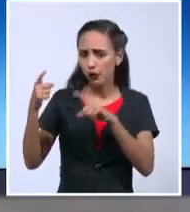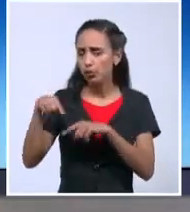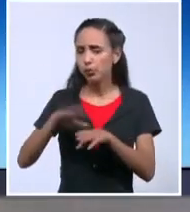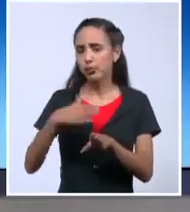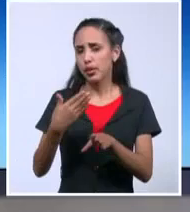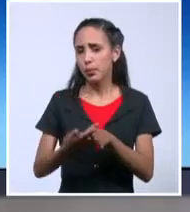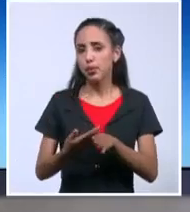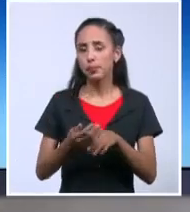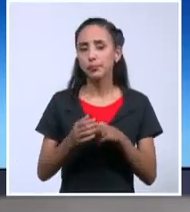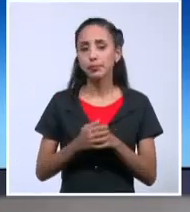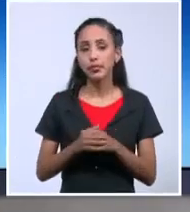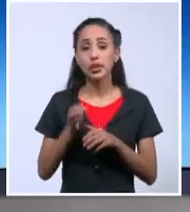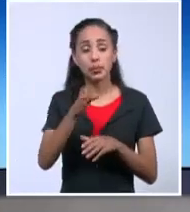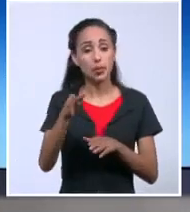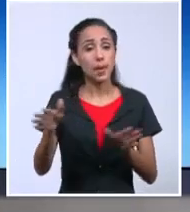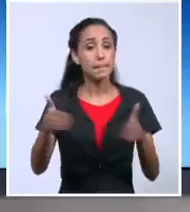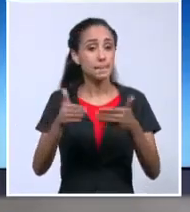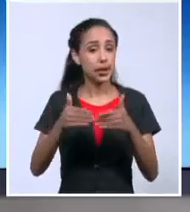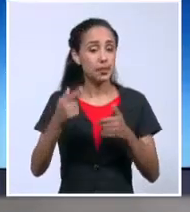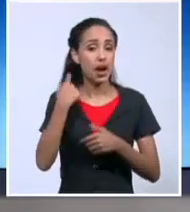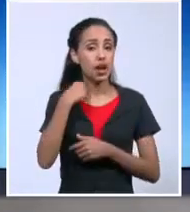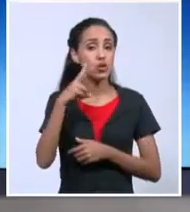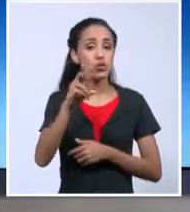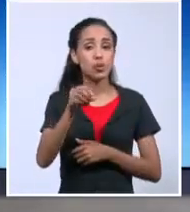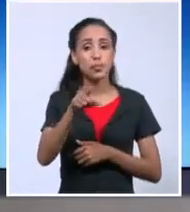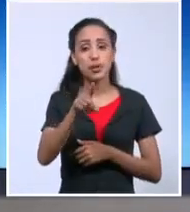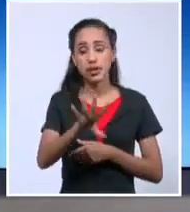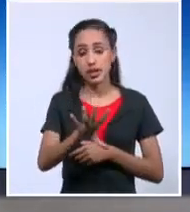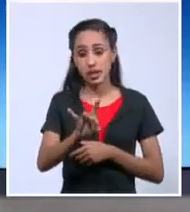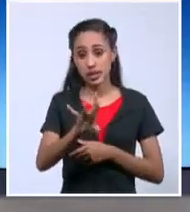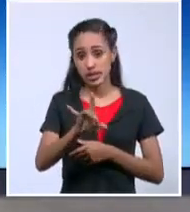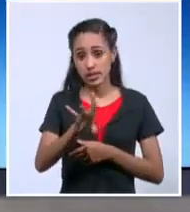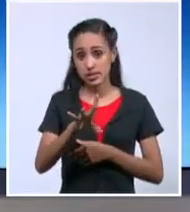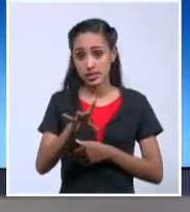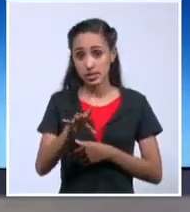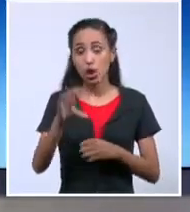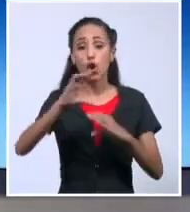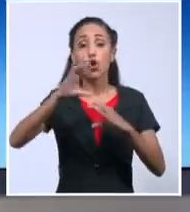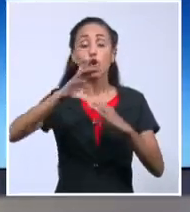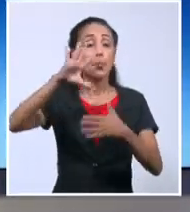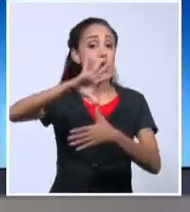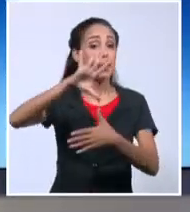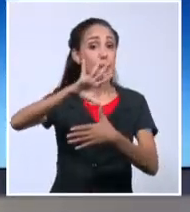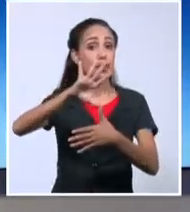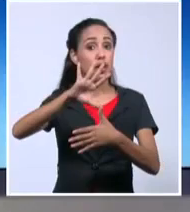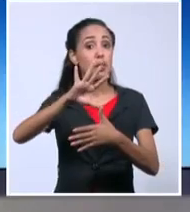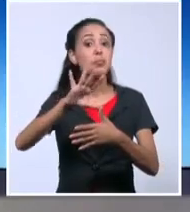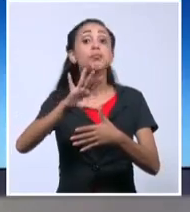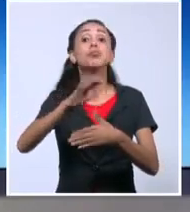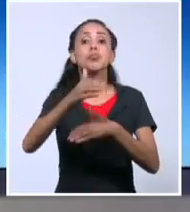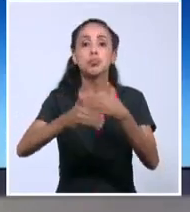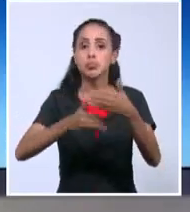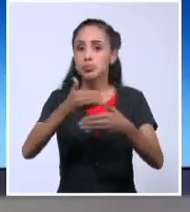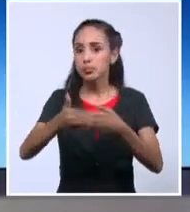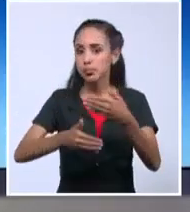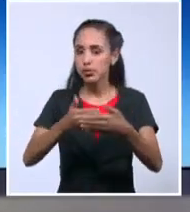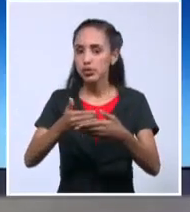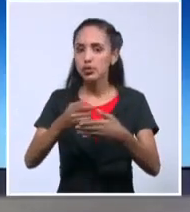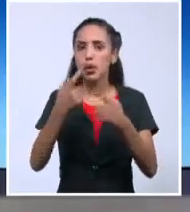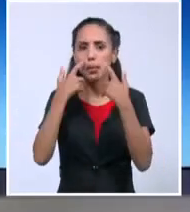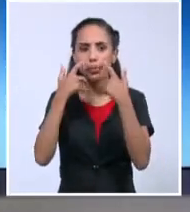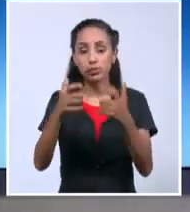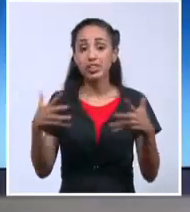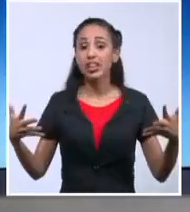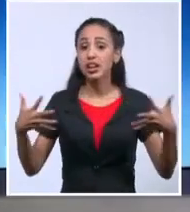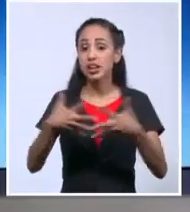Panamá fue en el año 2015, durante la Cumbre de las Américas. Momento importante en el proceso de normalización de las relaciones entre